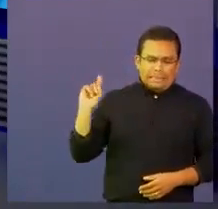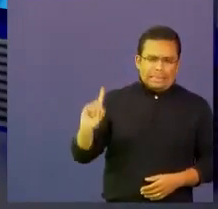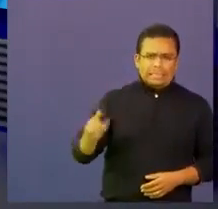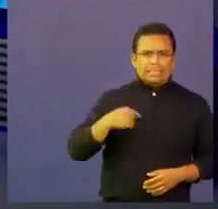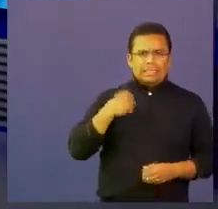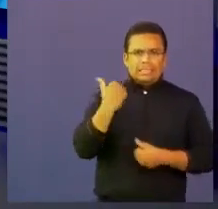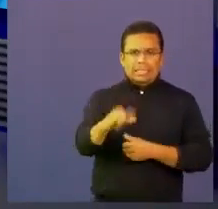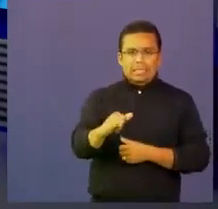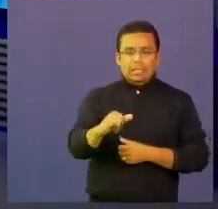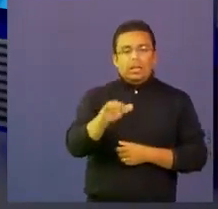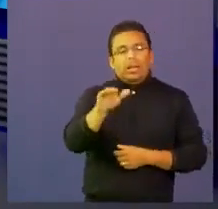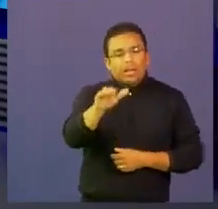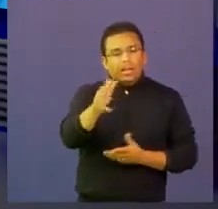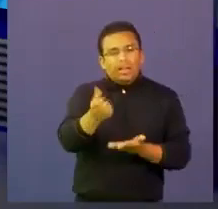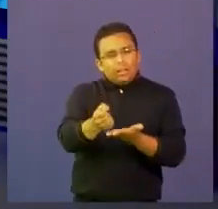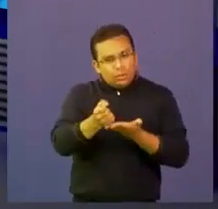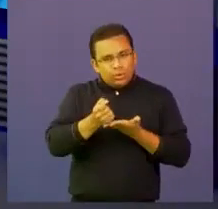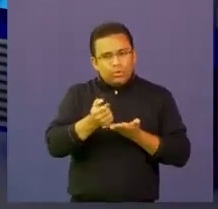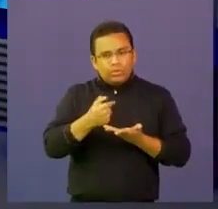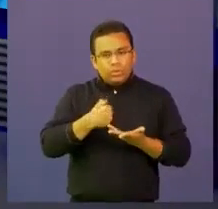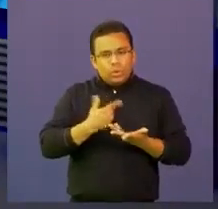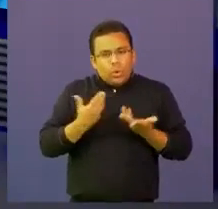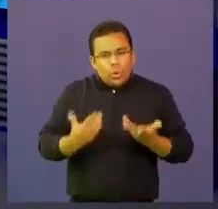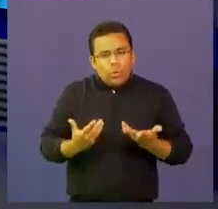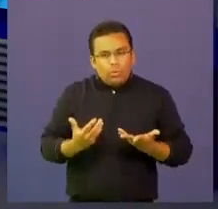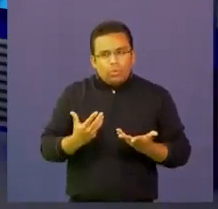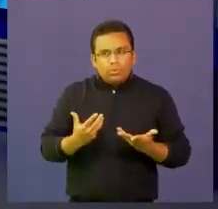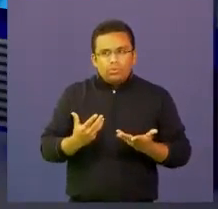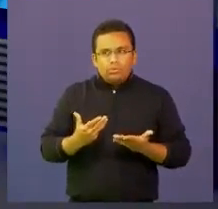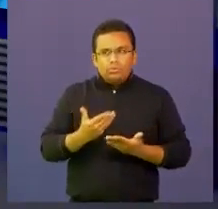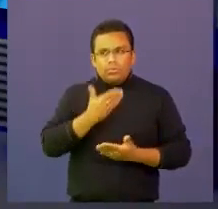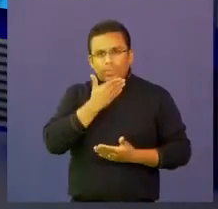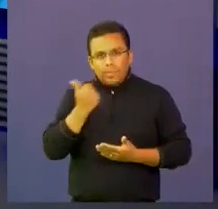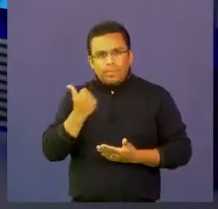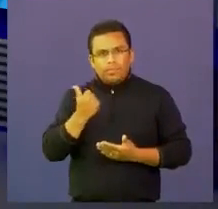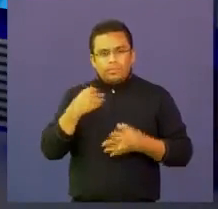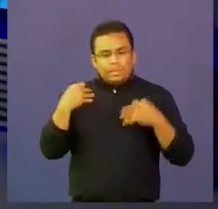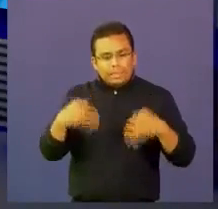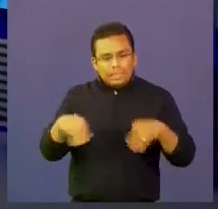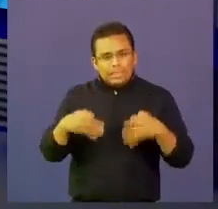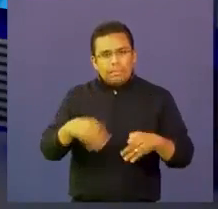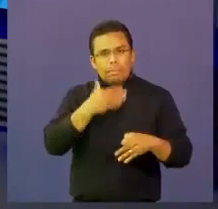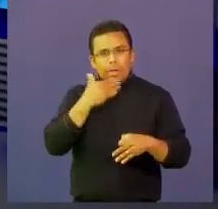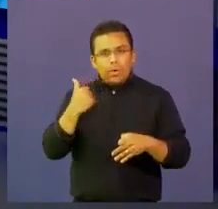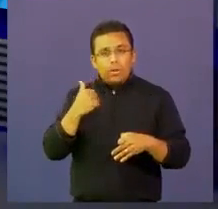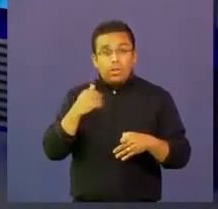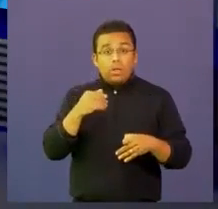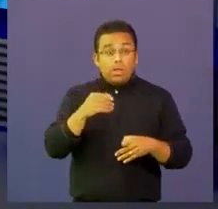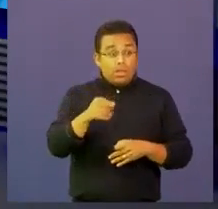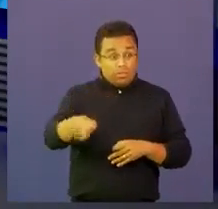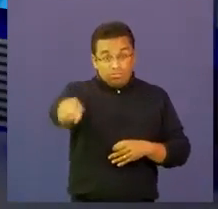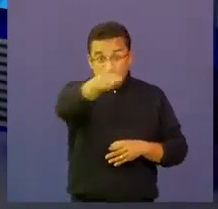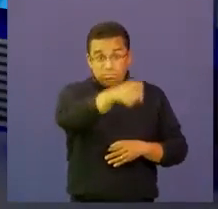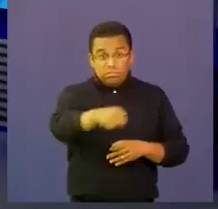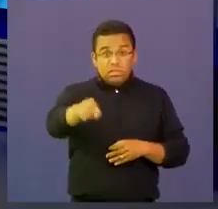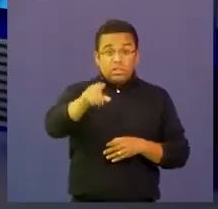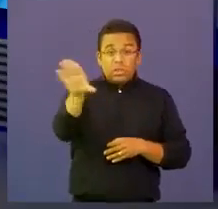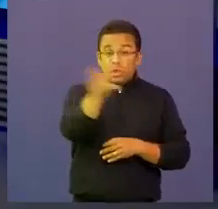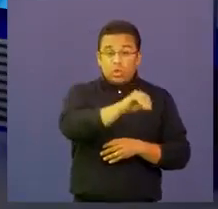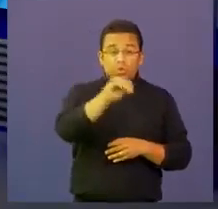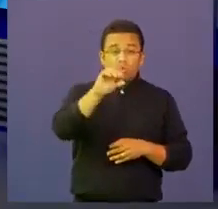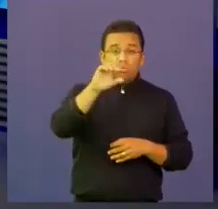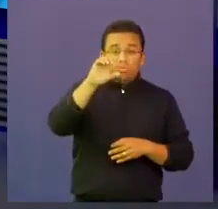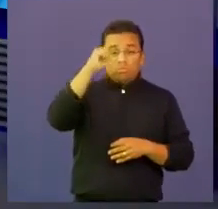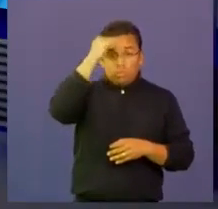ayudar y les puedas decir cómo hacer esto más sencillo, y cómo realmente podemos motivar a esos miles de docentes, al docente que está en Caquetá, al